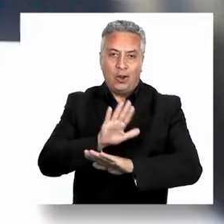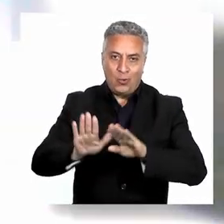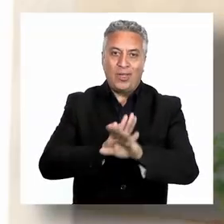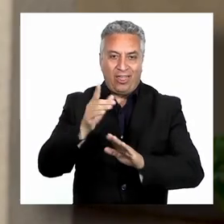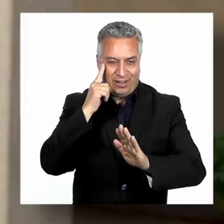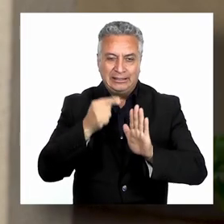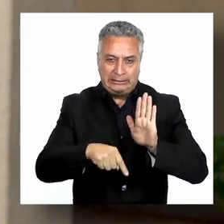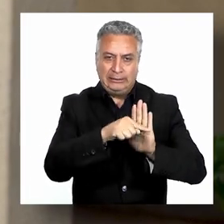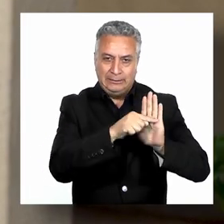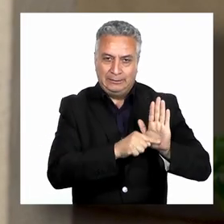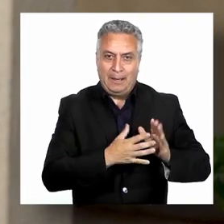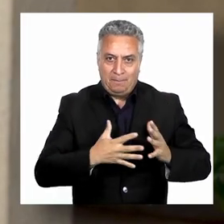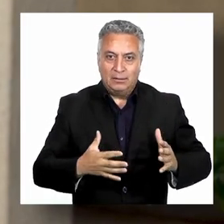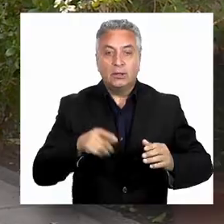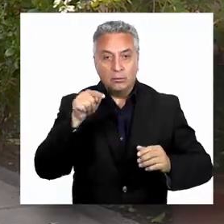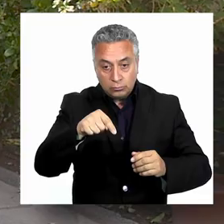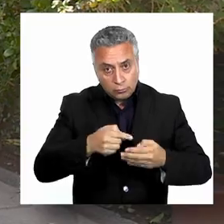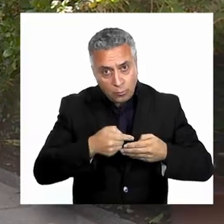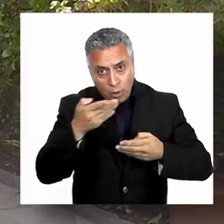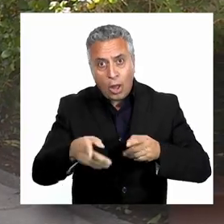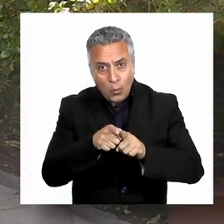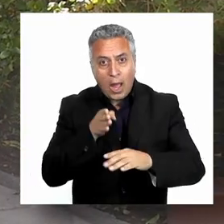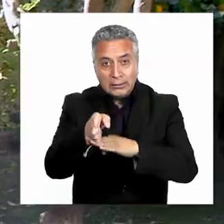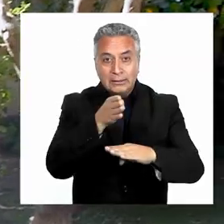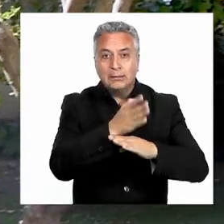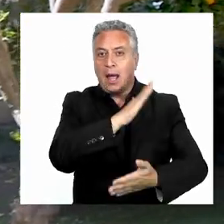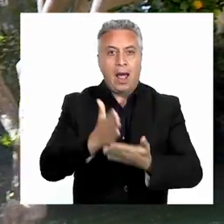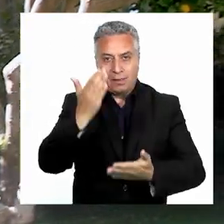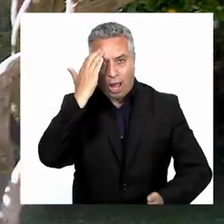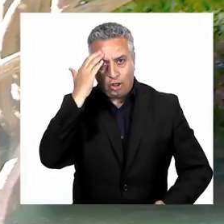a estar golpeando su puerta hasta agosto de este año.